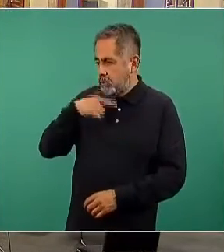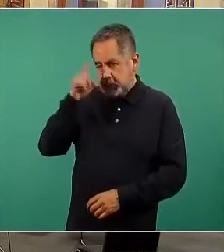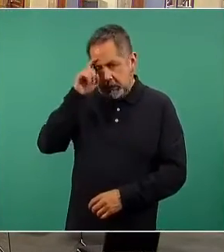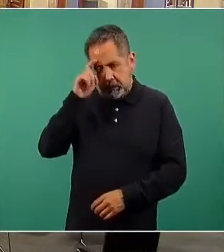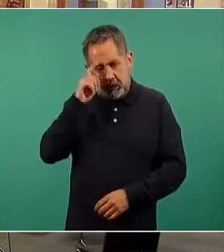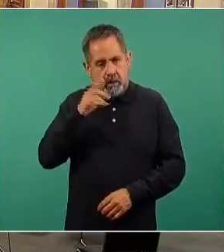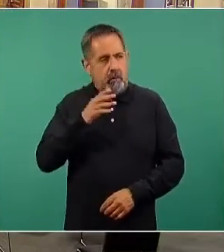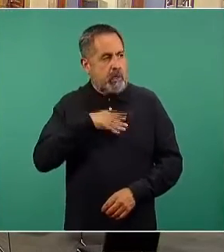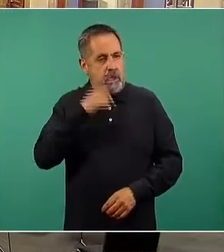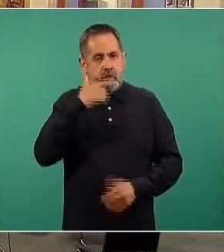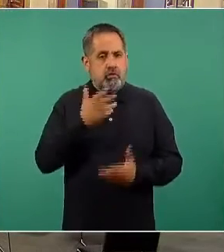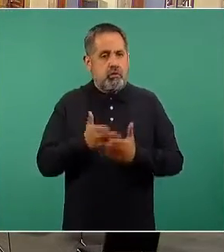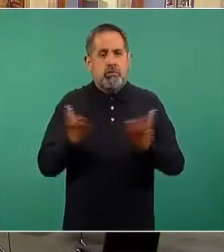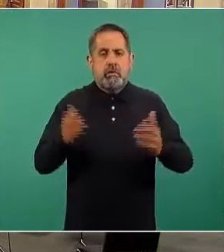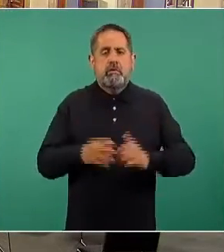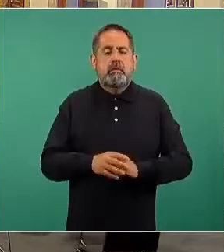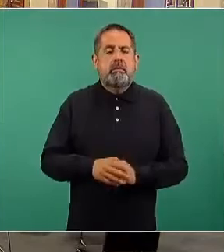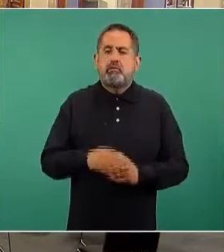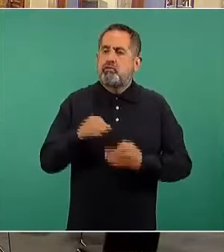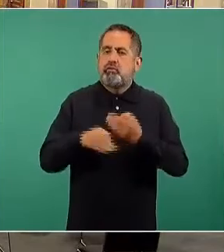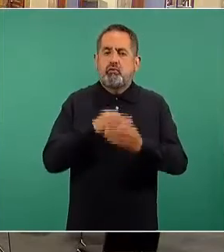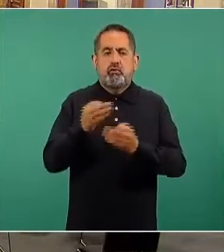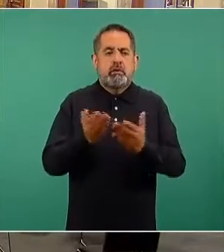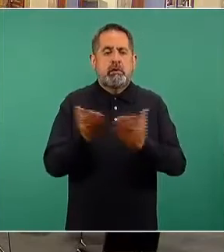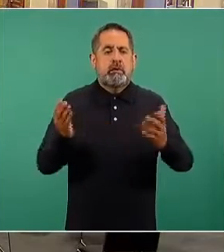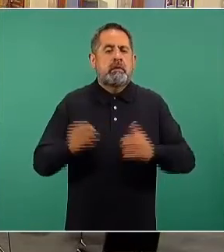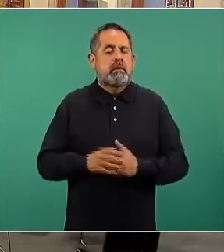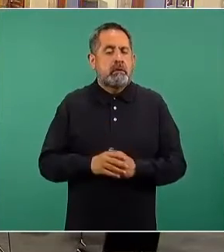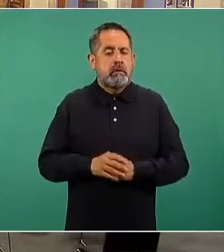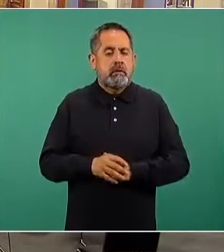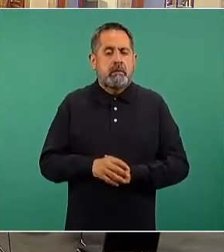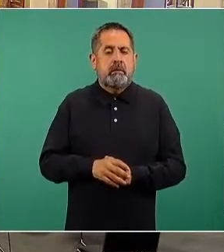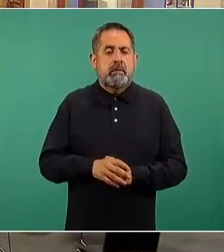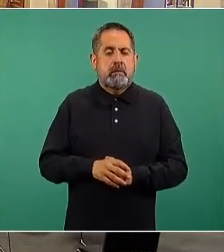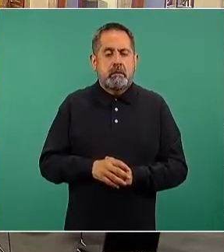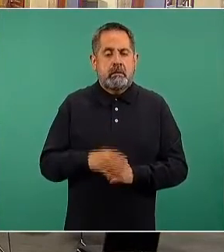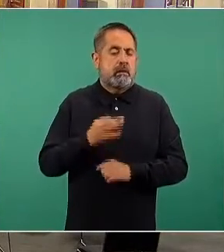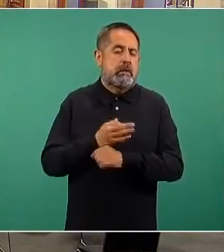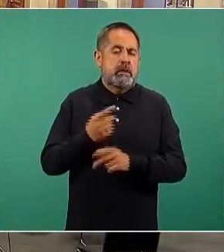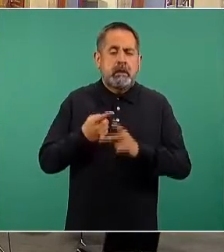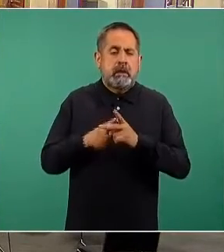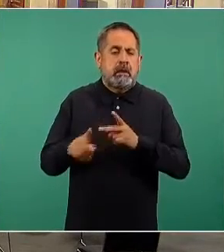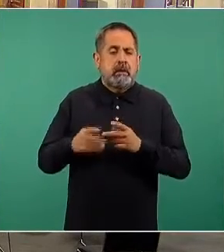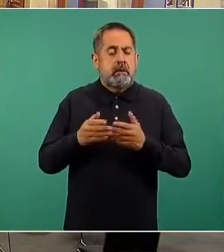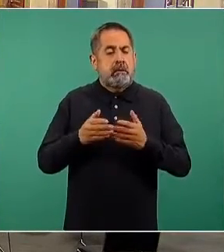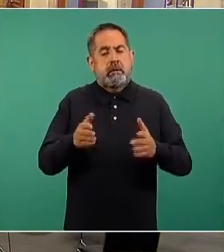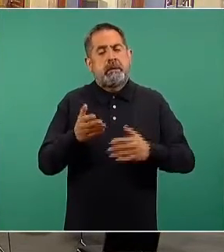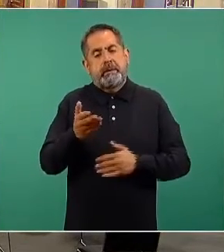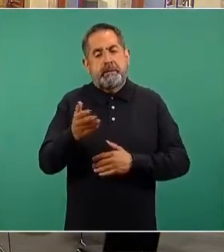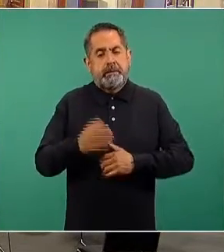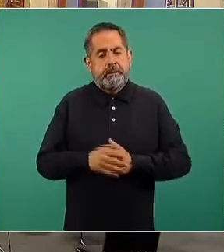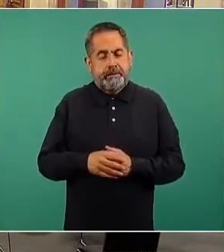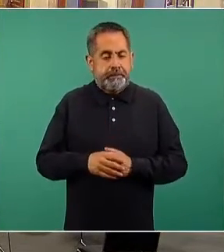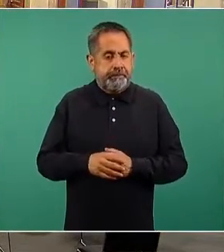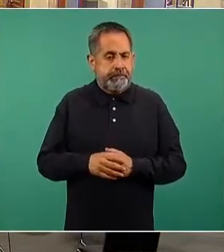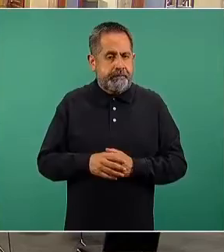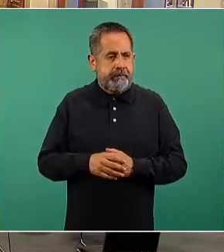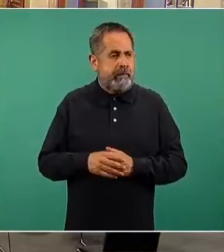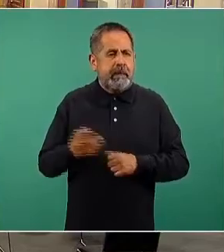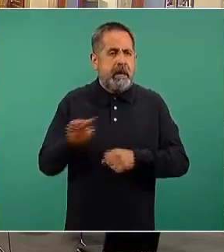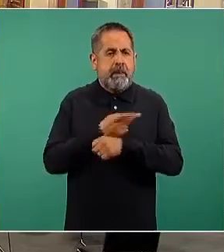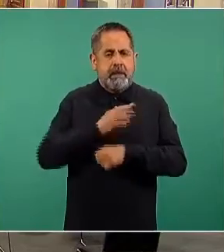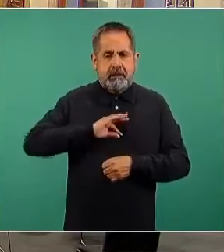nuevamente todas y todos ustedes. Vamos a iniciar con la actualización del comportamiento